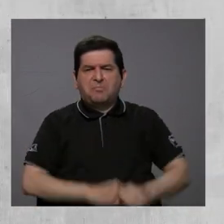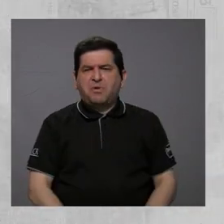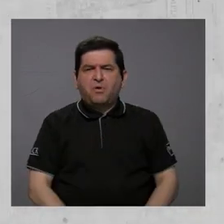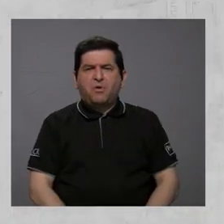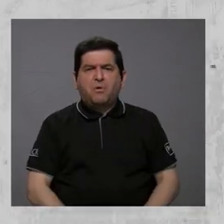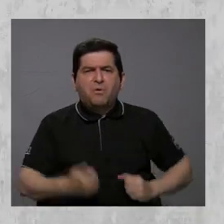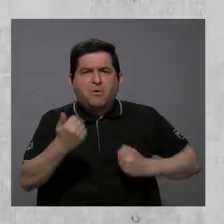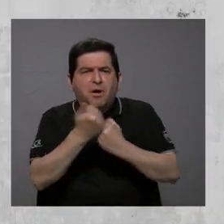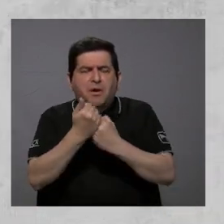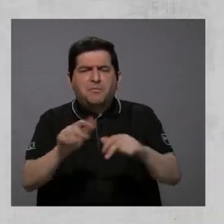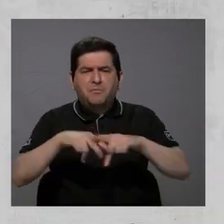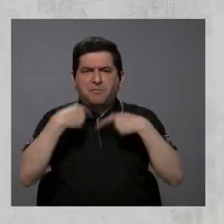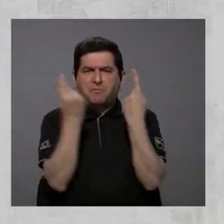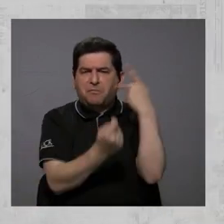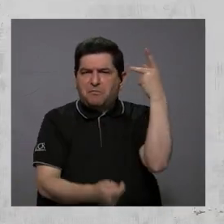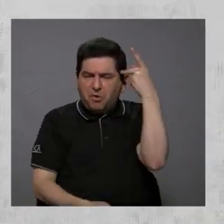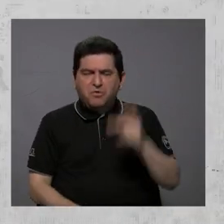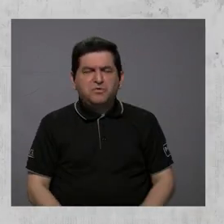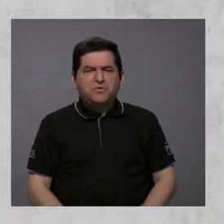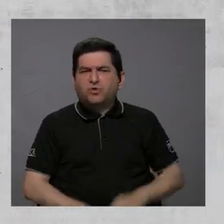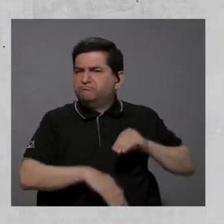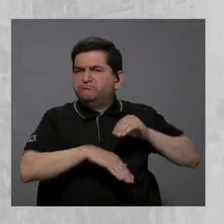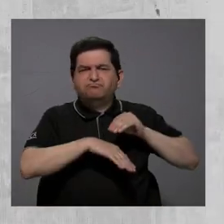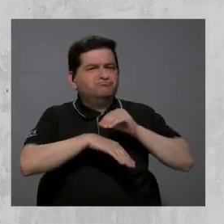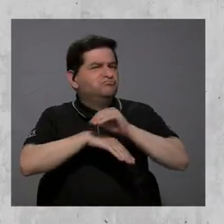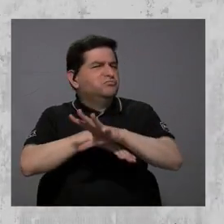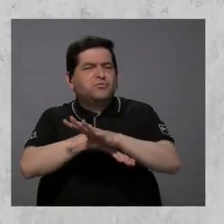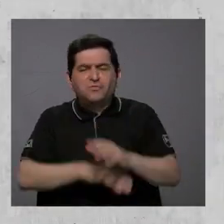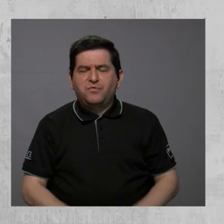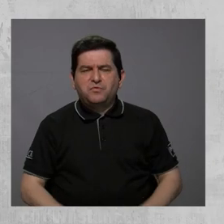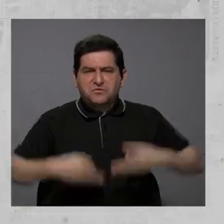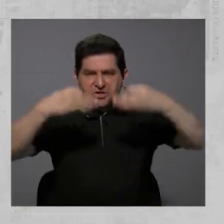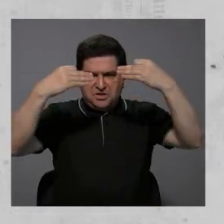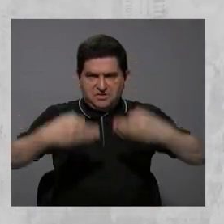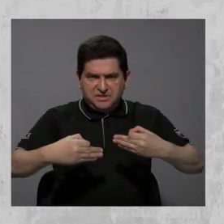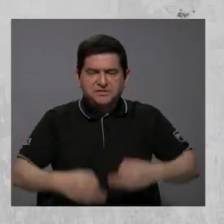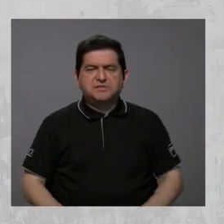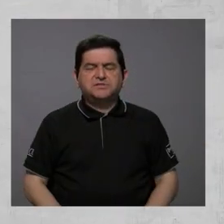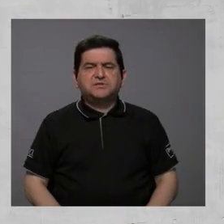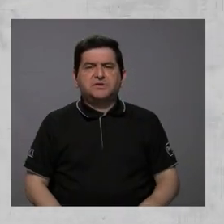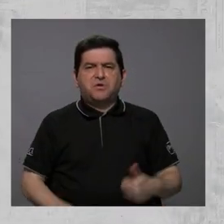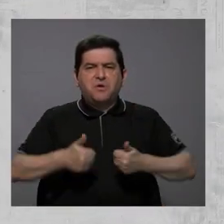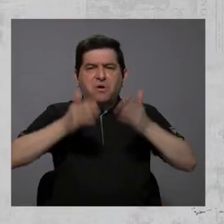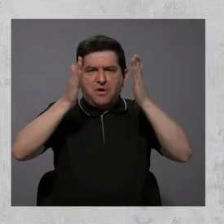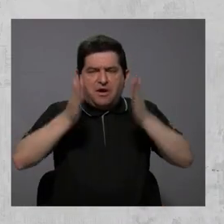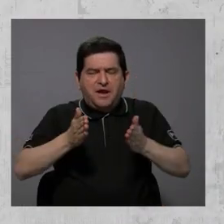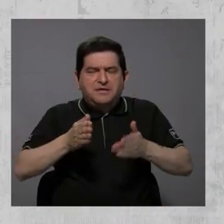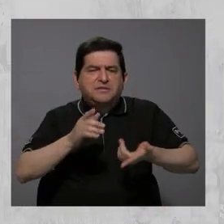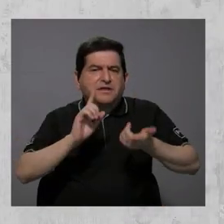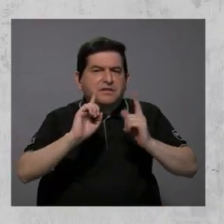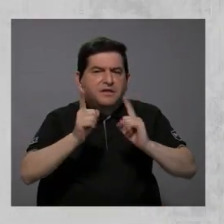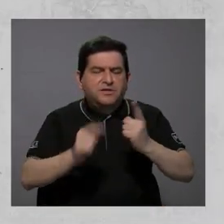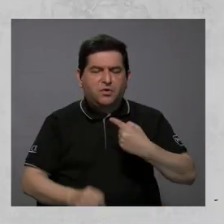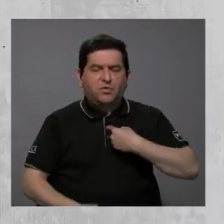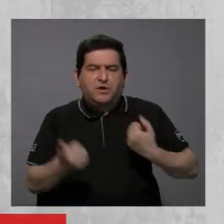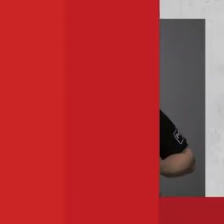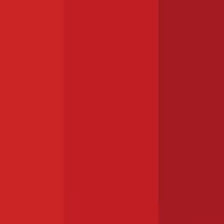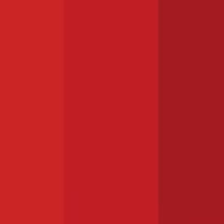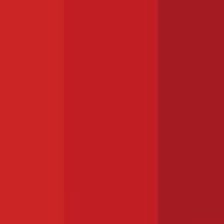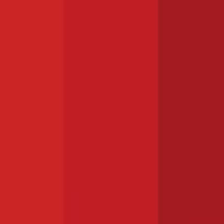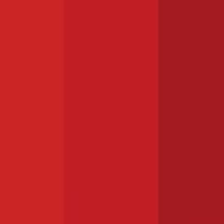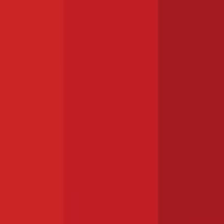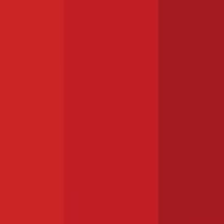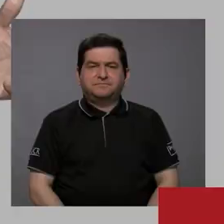simpatía por un partido político son factores que pesan para decidirse por cuál candidato o candidata votar.